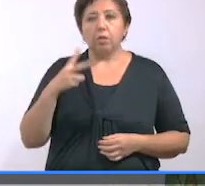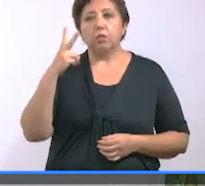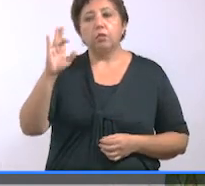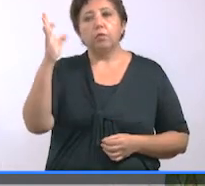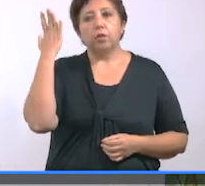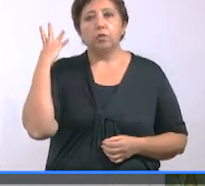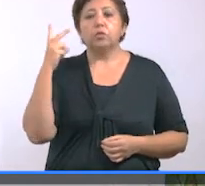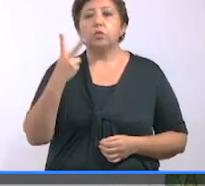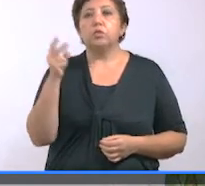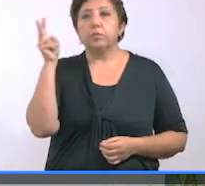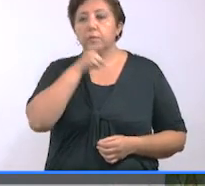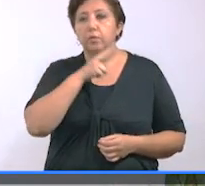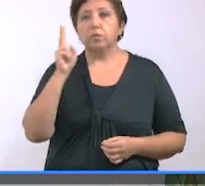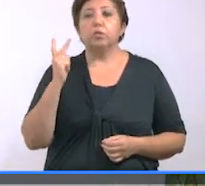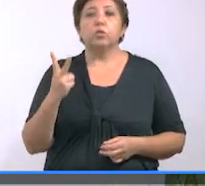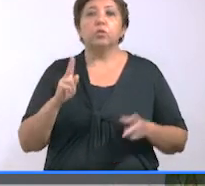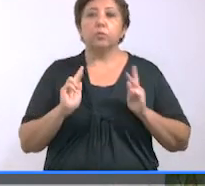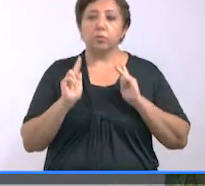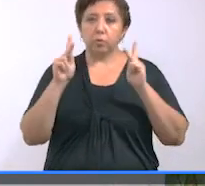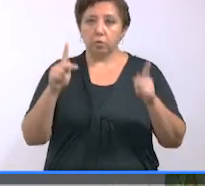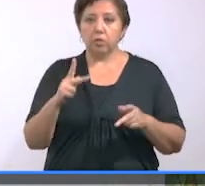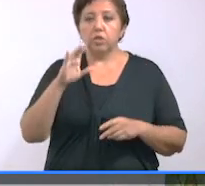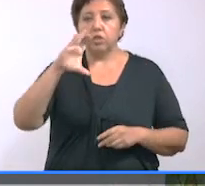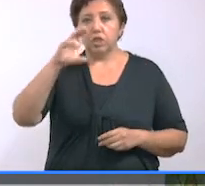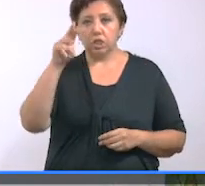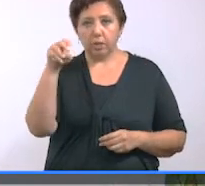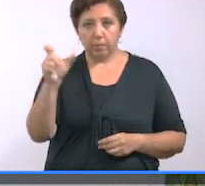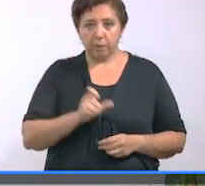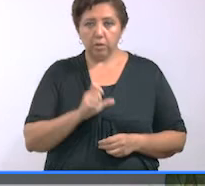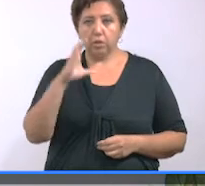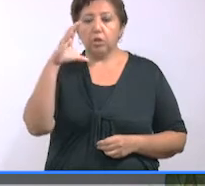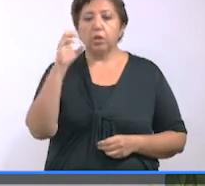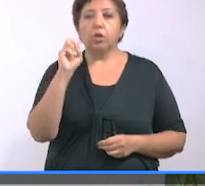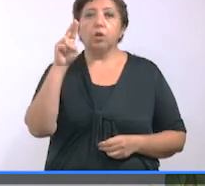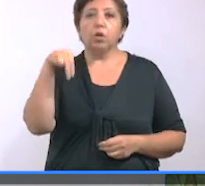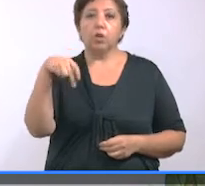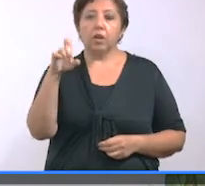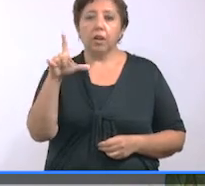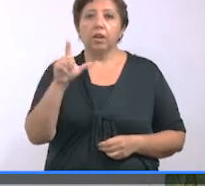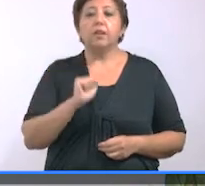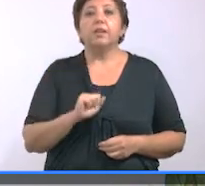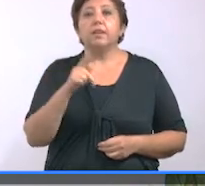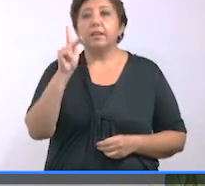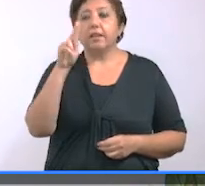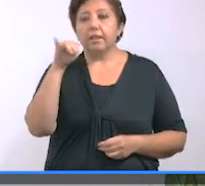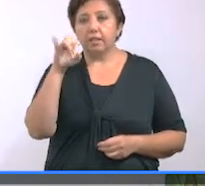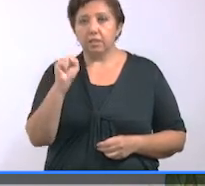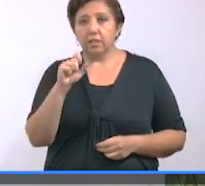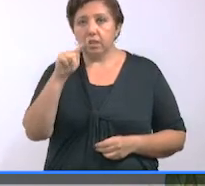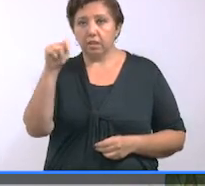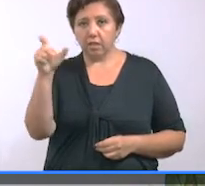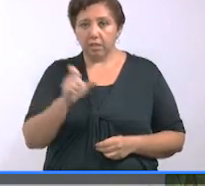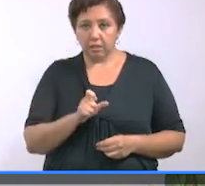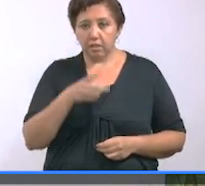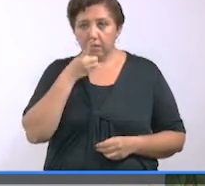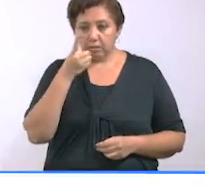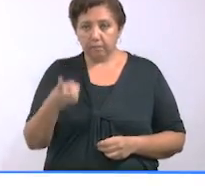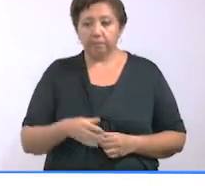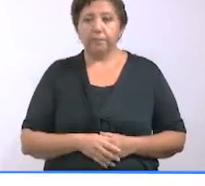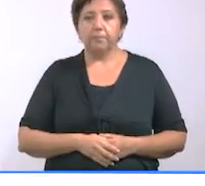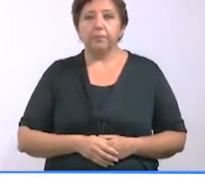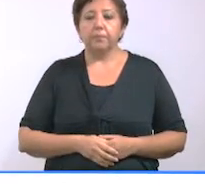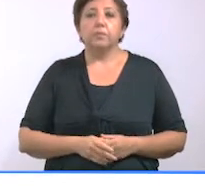2 en Valladolid, 2 en Progreso, 1 en Chemaj, Concal, Jalachó, Canacín, Muna, Tequit, Tecom y Tinum.